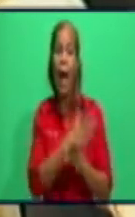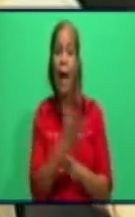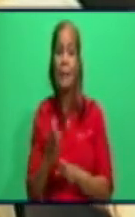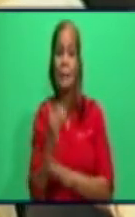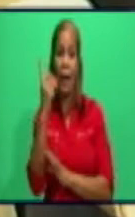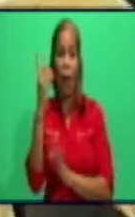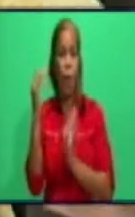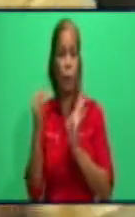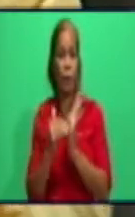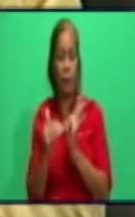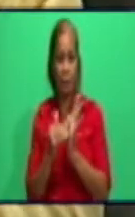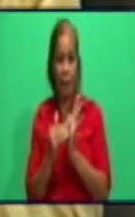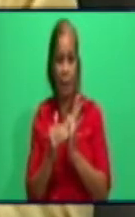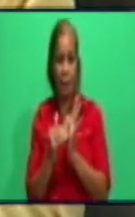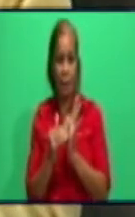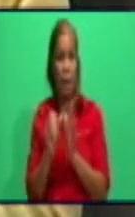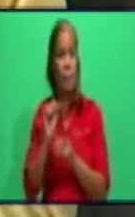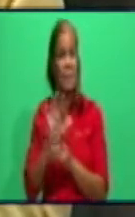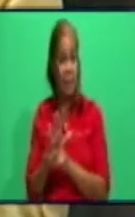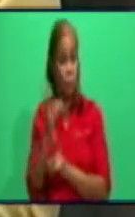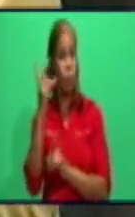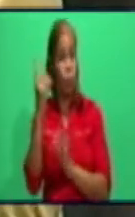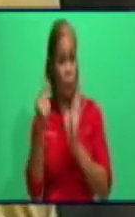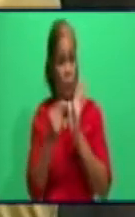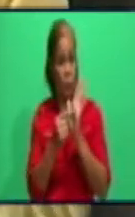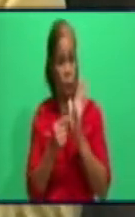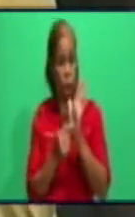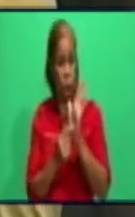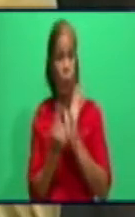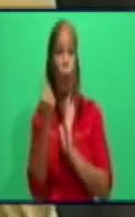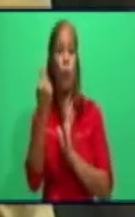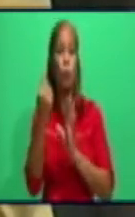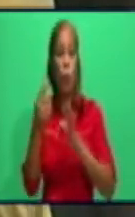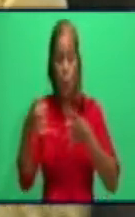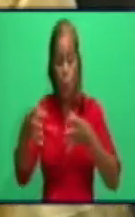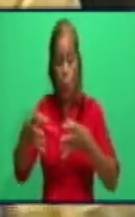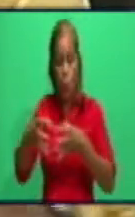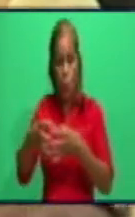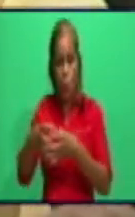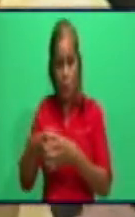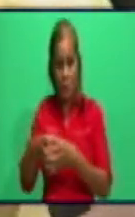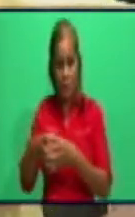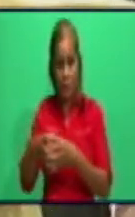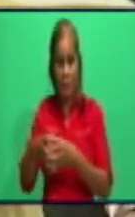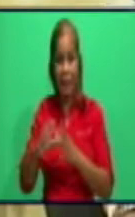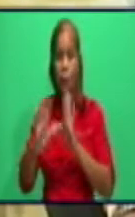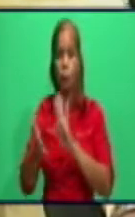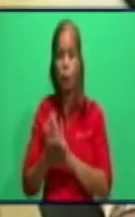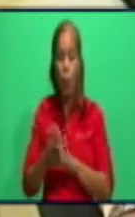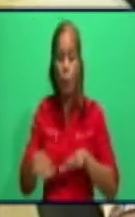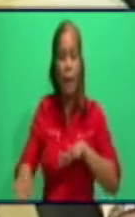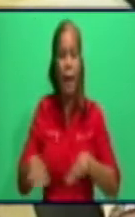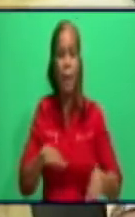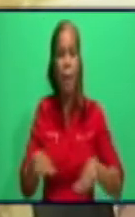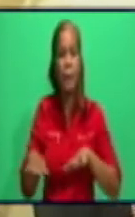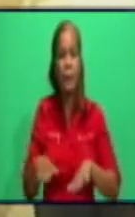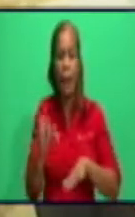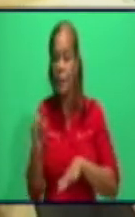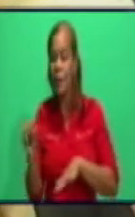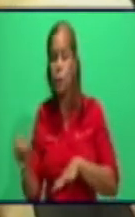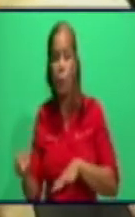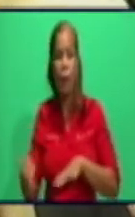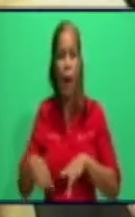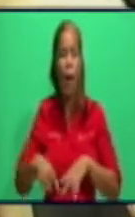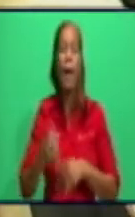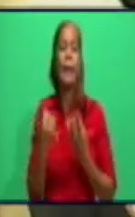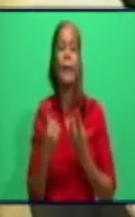partiendo dos principios. Uno, en primer lugar, concentrar la movilidad en la sesión de la mañana, o sea, que nuestro pueblo, todo aquello que tenga la